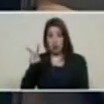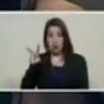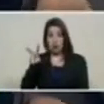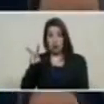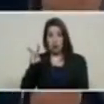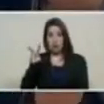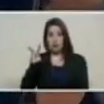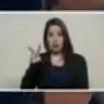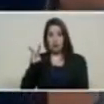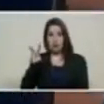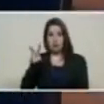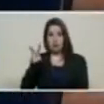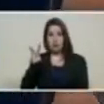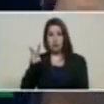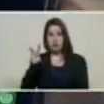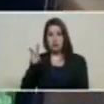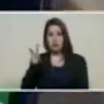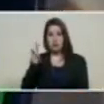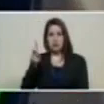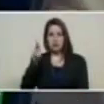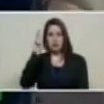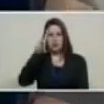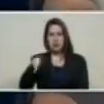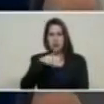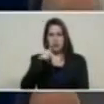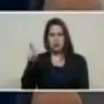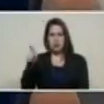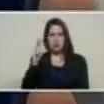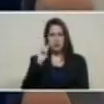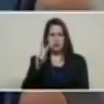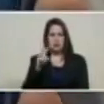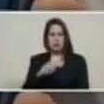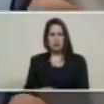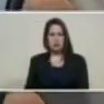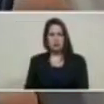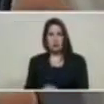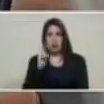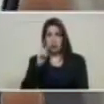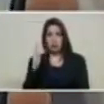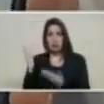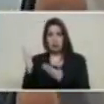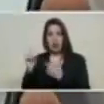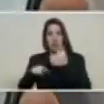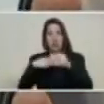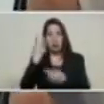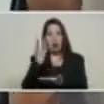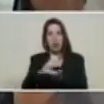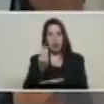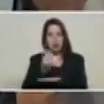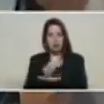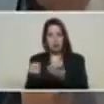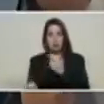bajé mi aplicación, aquí la abro